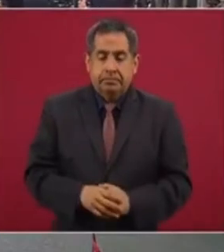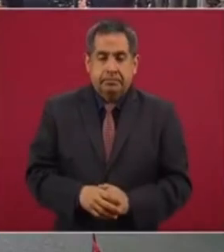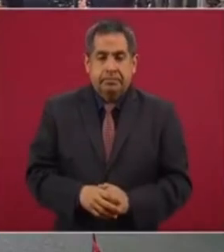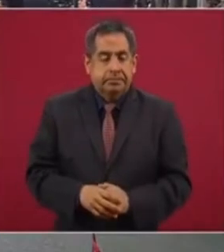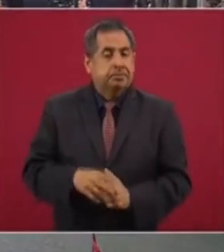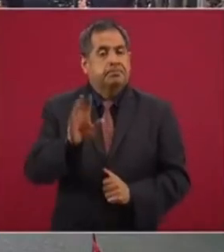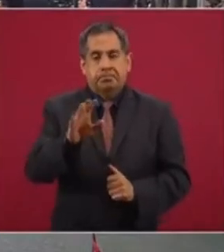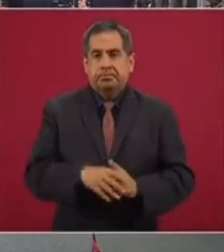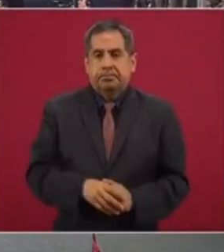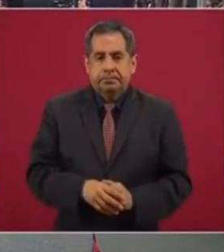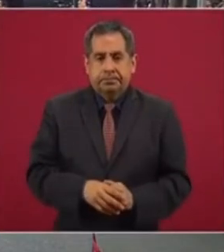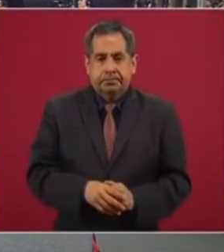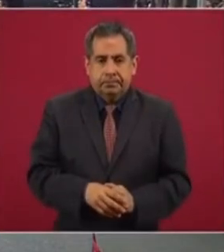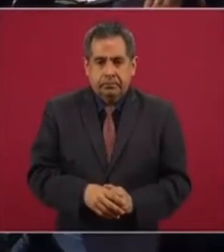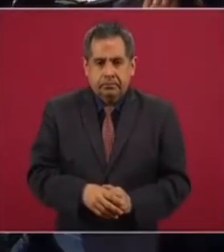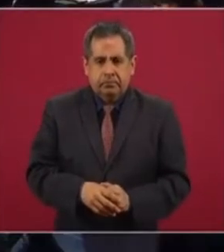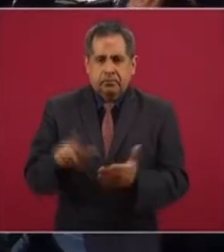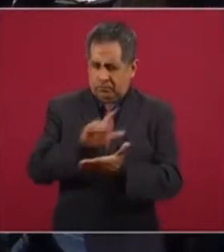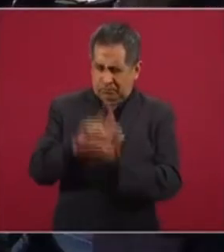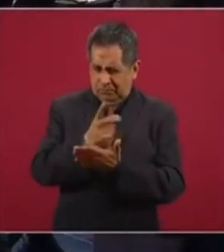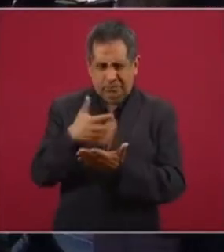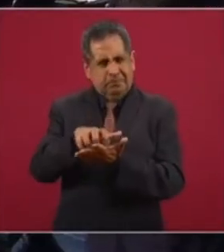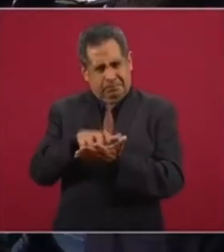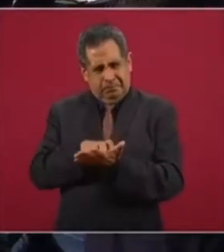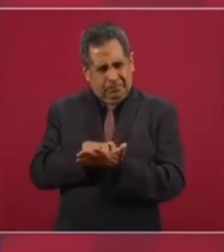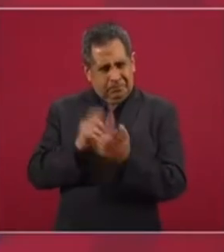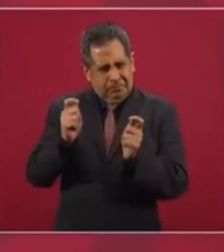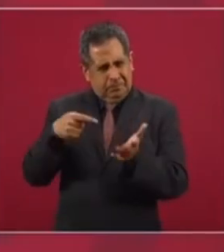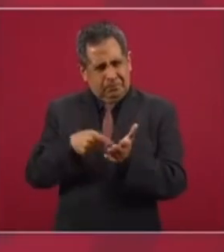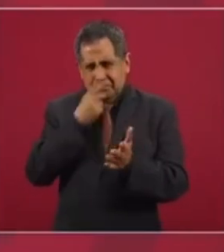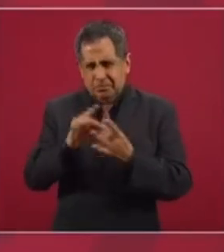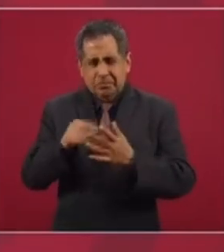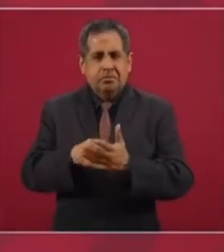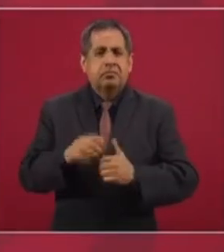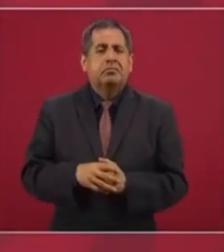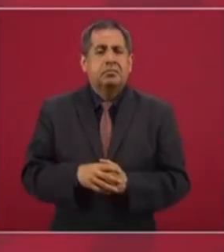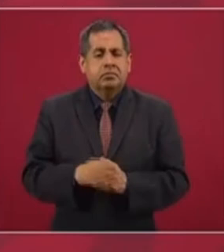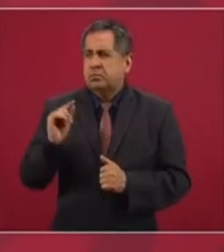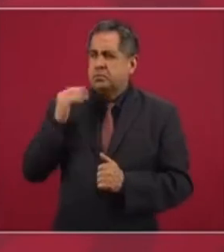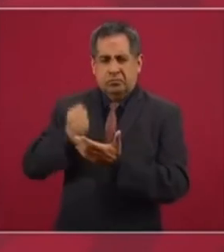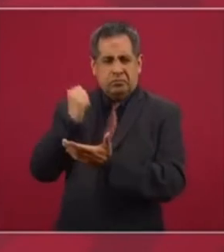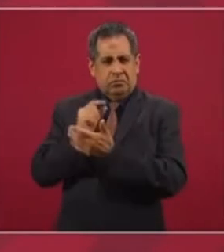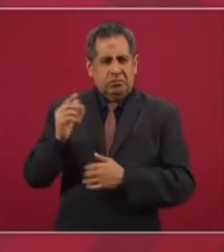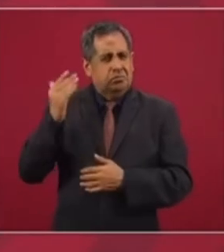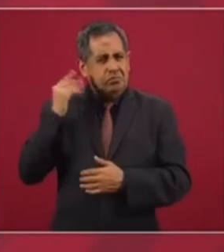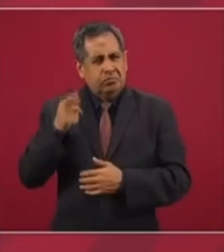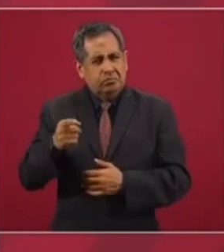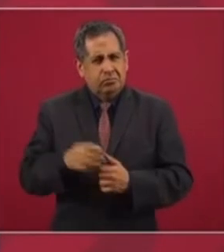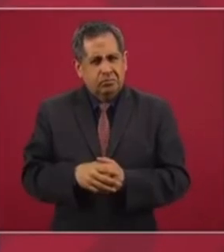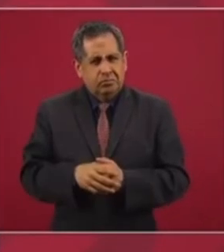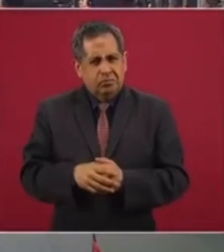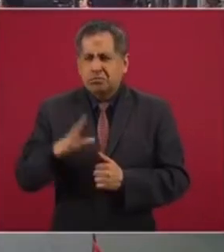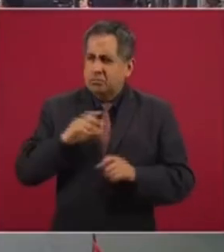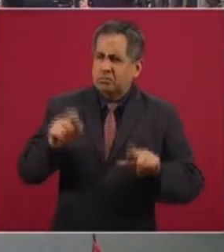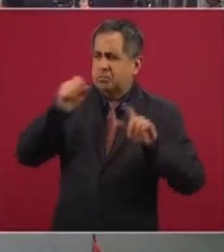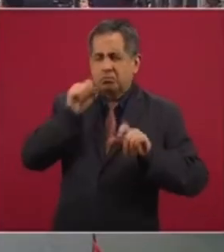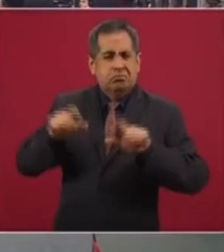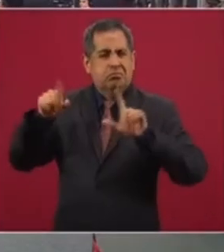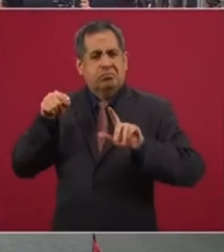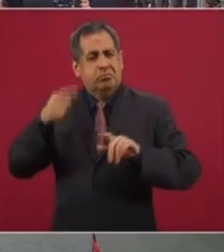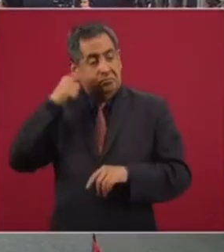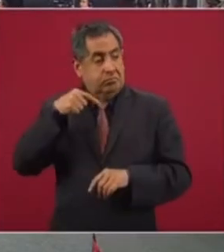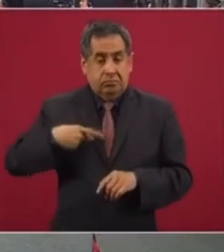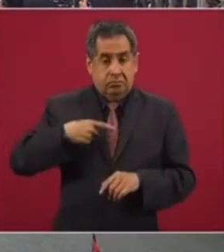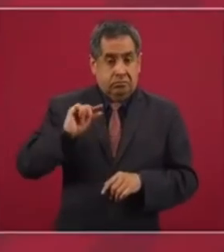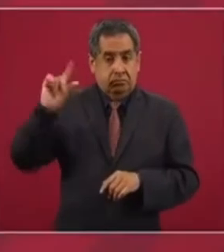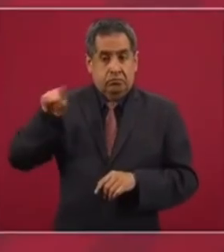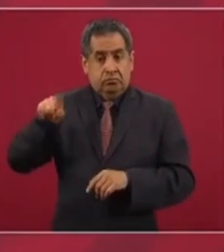Bueno, hay en la ley de austeridad que se aprobó recientemente una disposición para que los